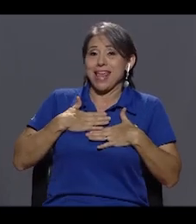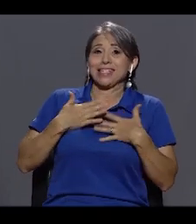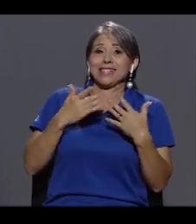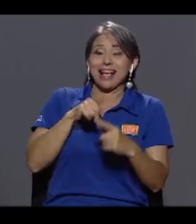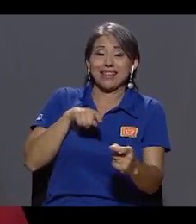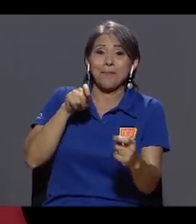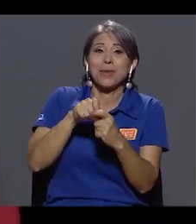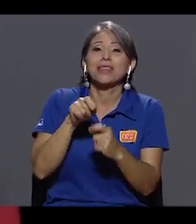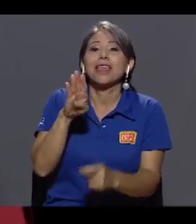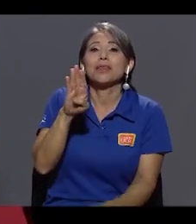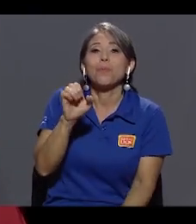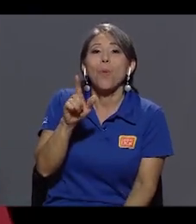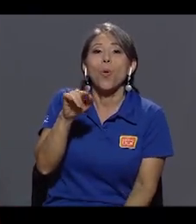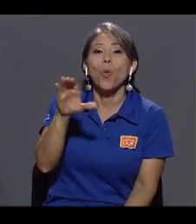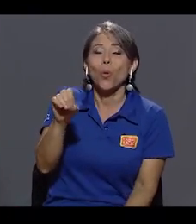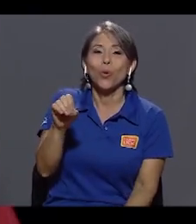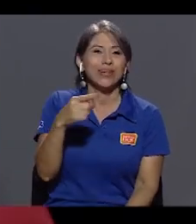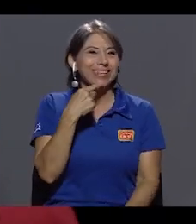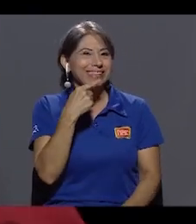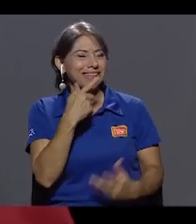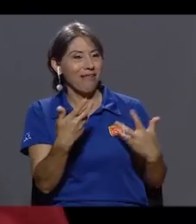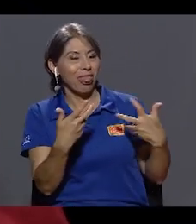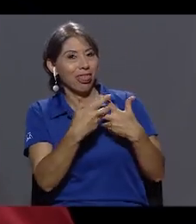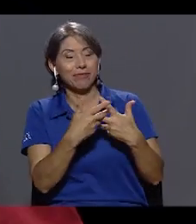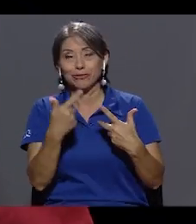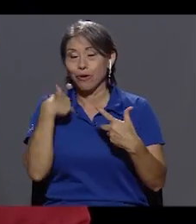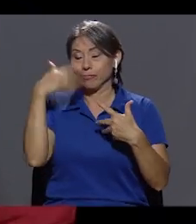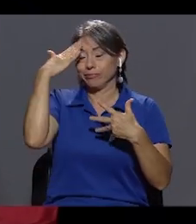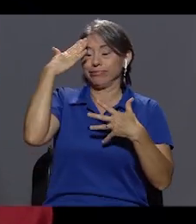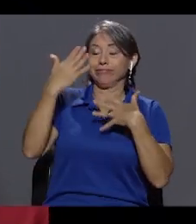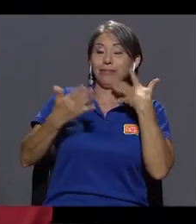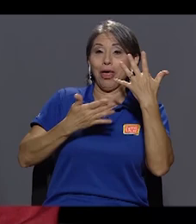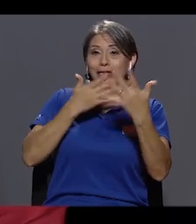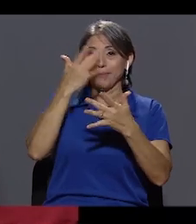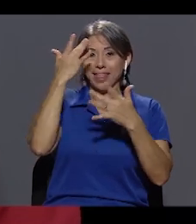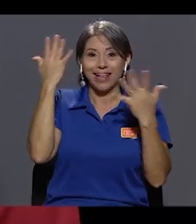con una tumba. Claro, claro. Me dejaste en blanco.